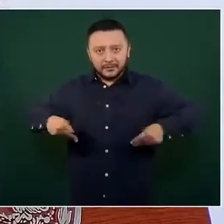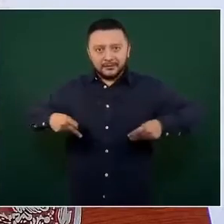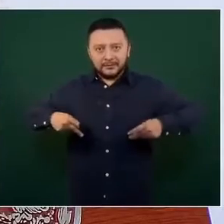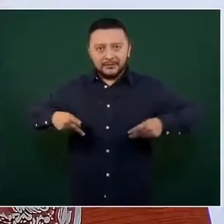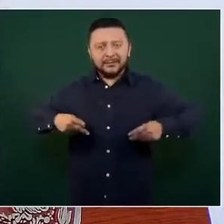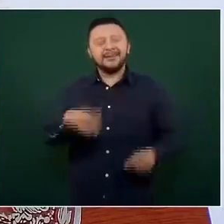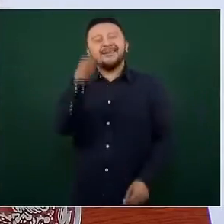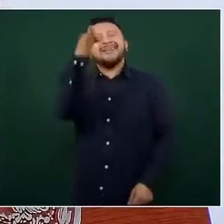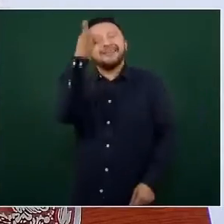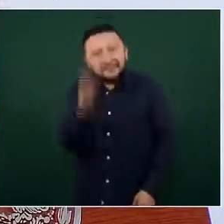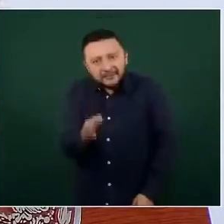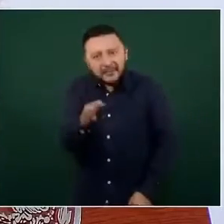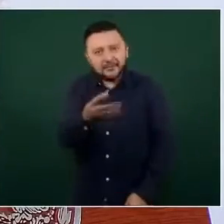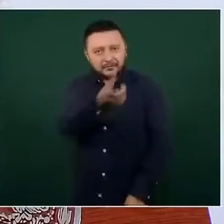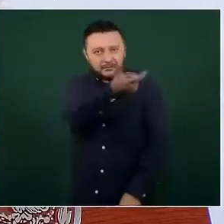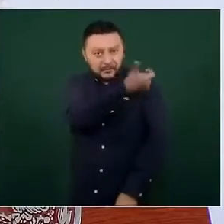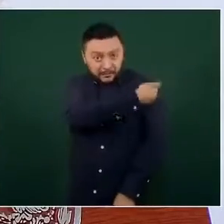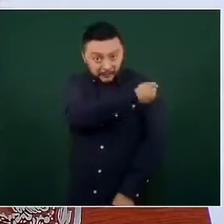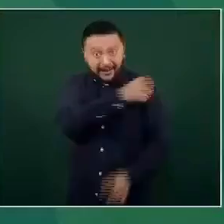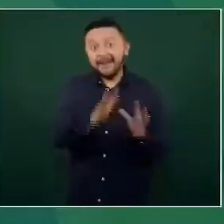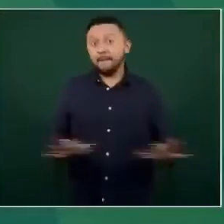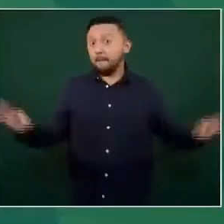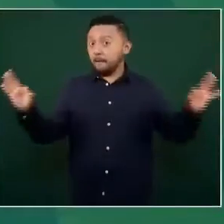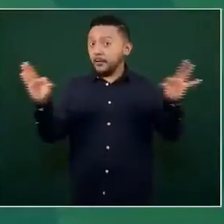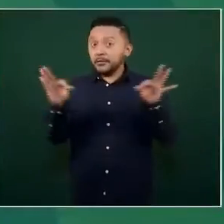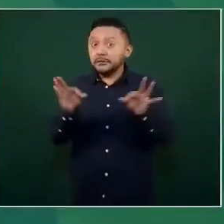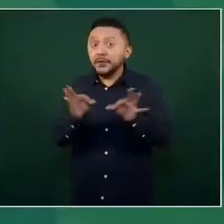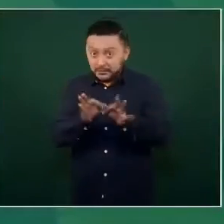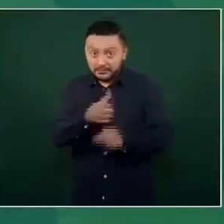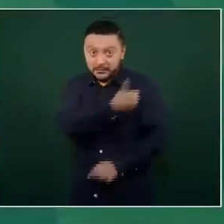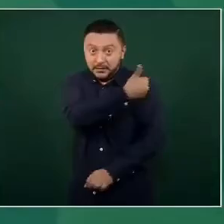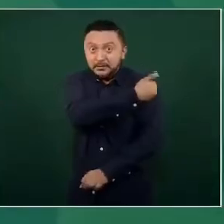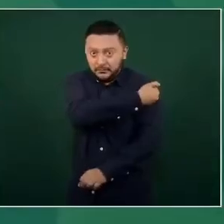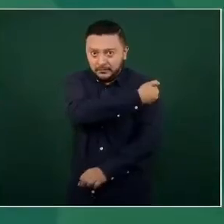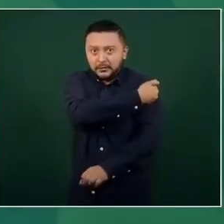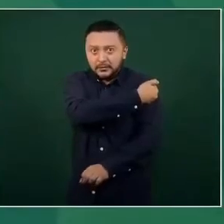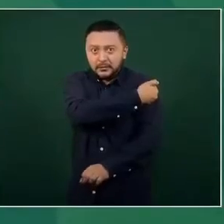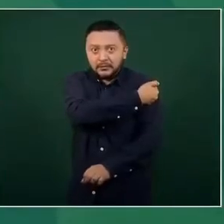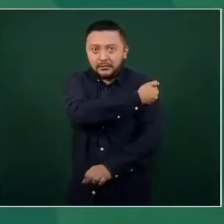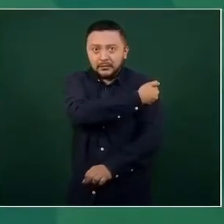convenciendo de que es importante la vacuna. Bueno,